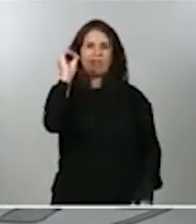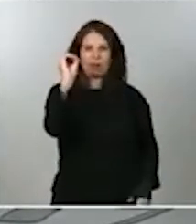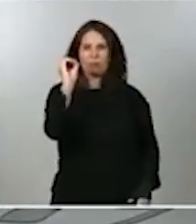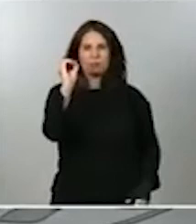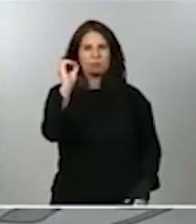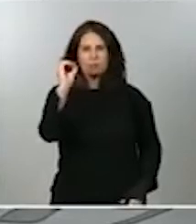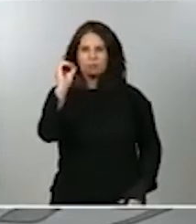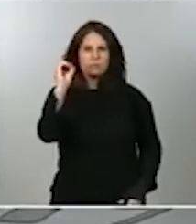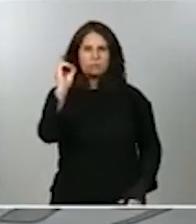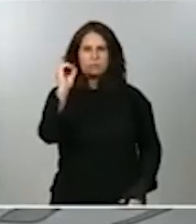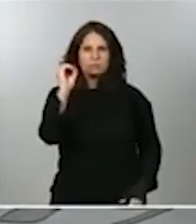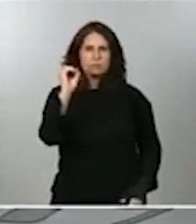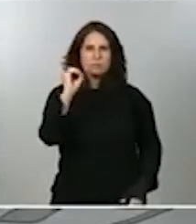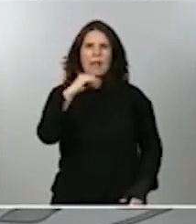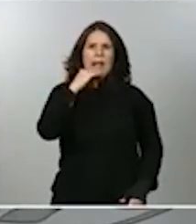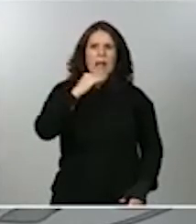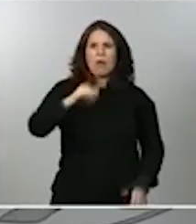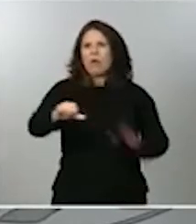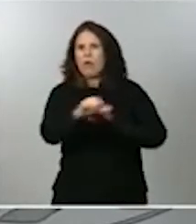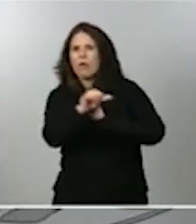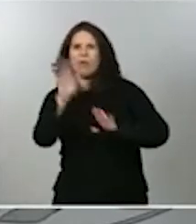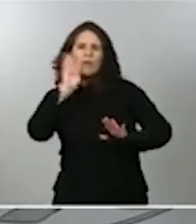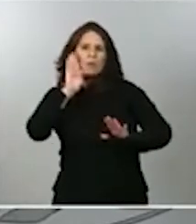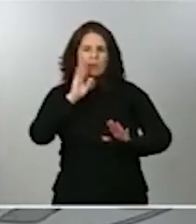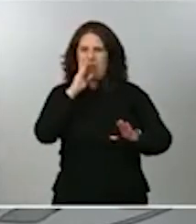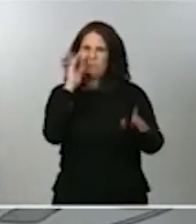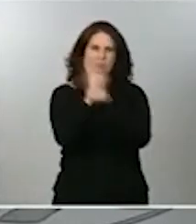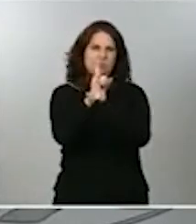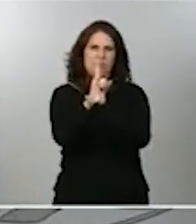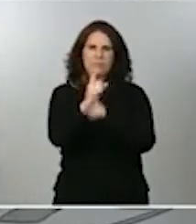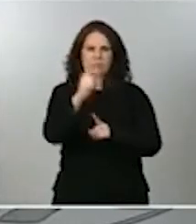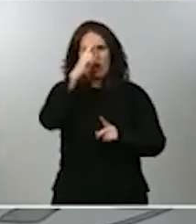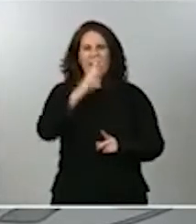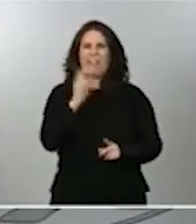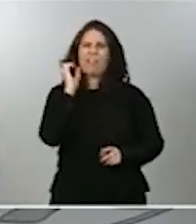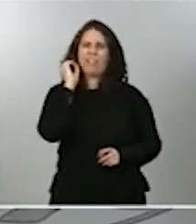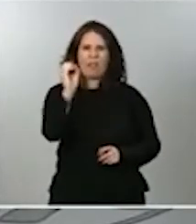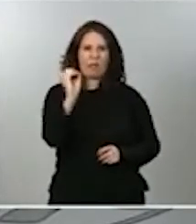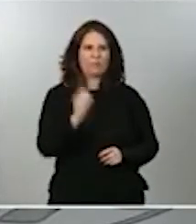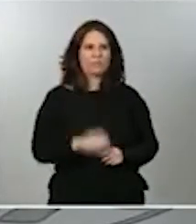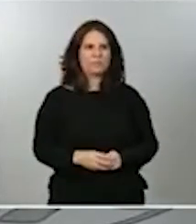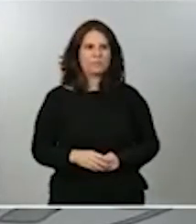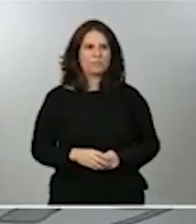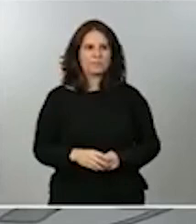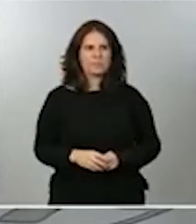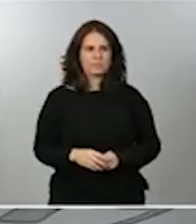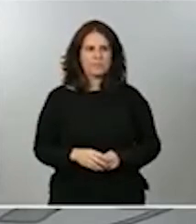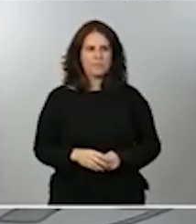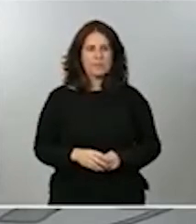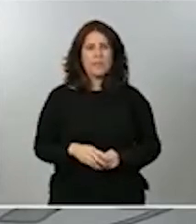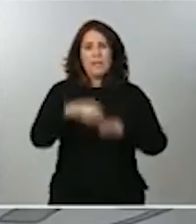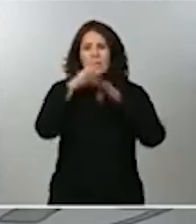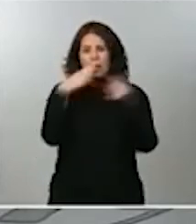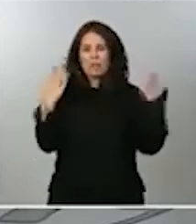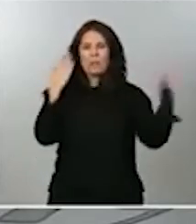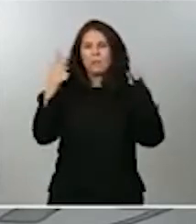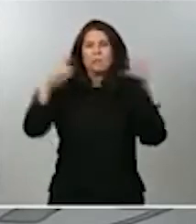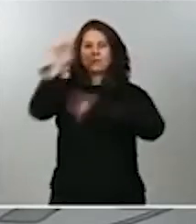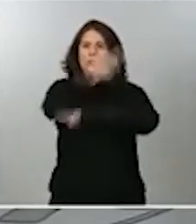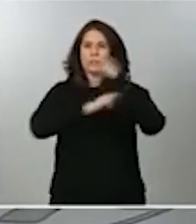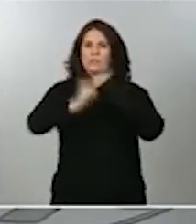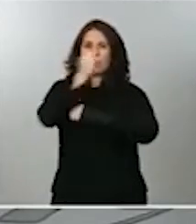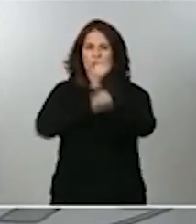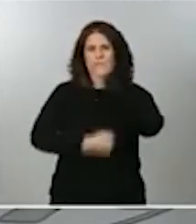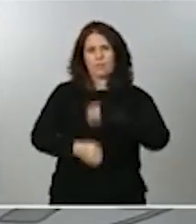fraudulenta. Todavía, si me permiten, se acrecienta más en un momento de crisis económica en el que incumplir estas